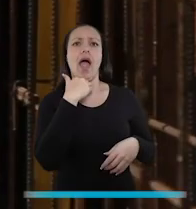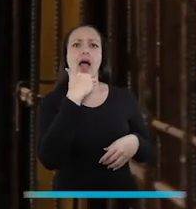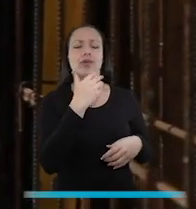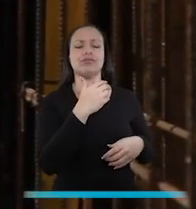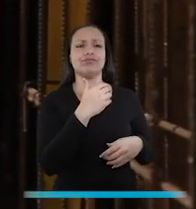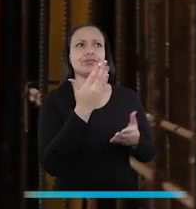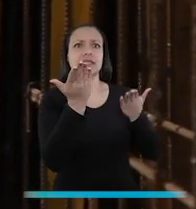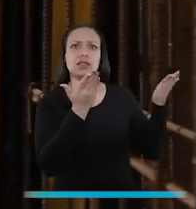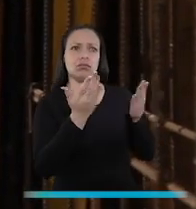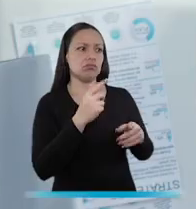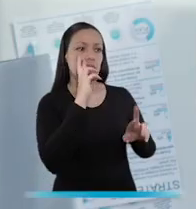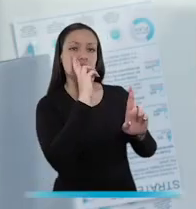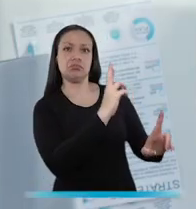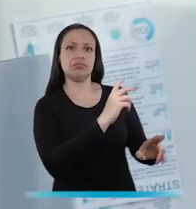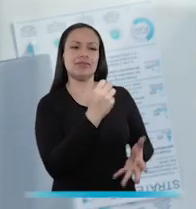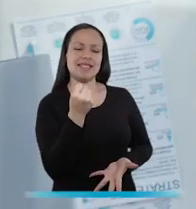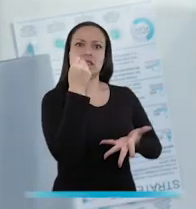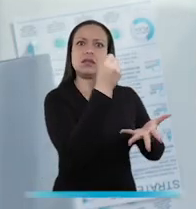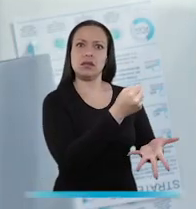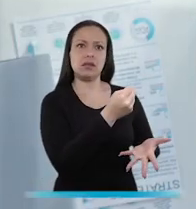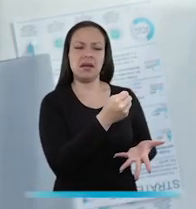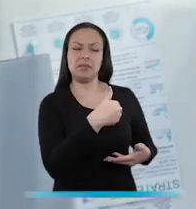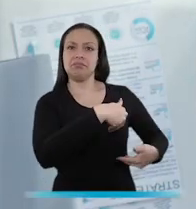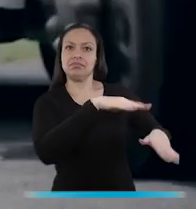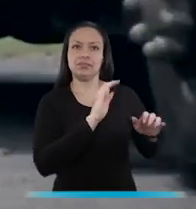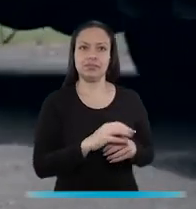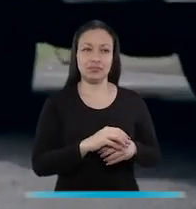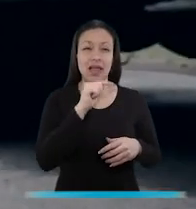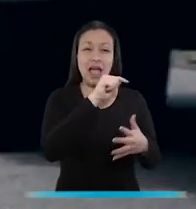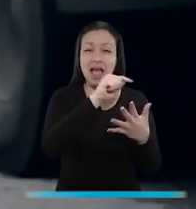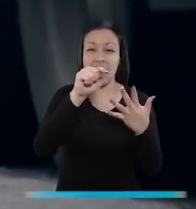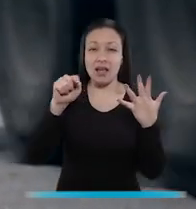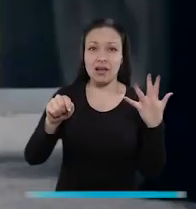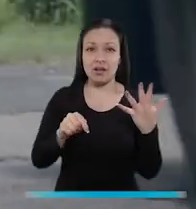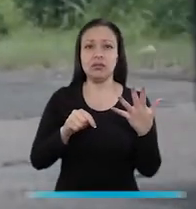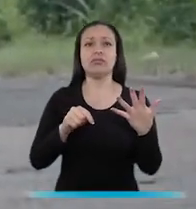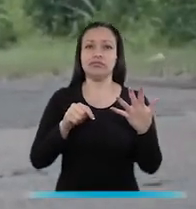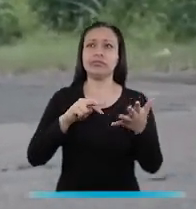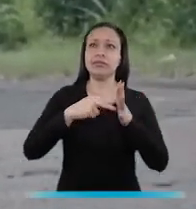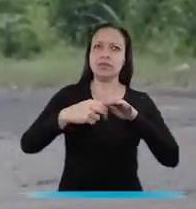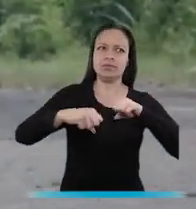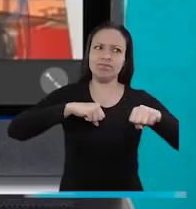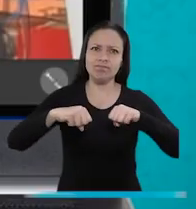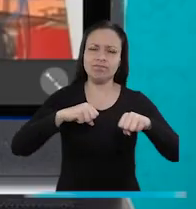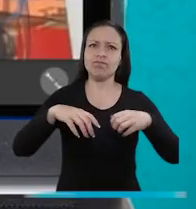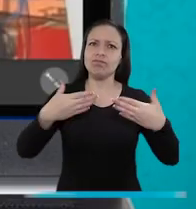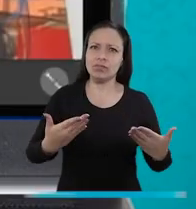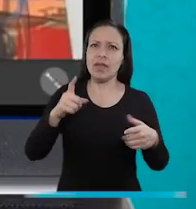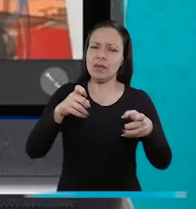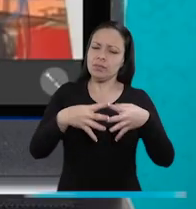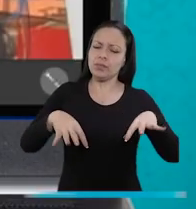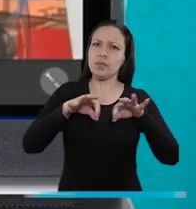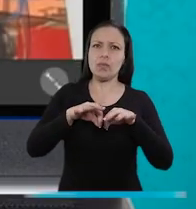el paro de sus prestaciones laborales, no les reconoce sus garantías. Y por supuesto dentro de todo ese contexto, promoviendo todos esos